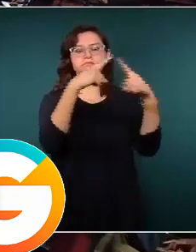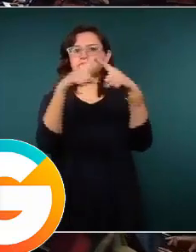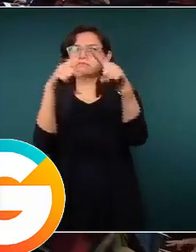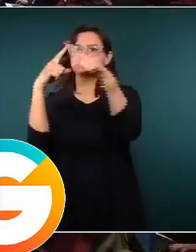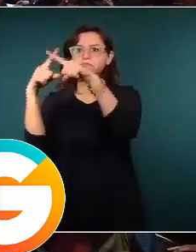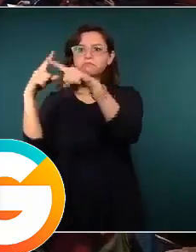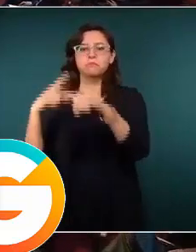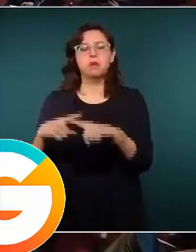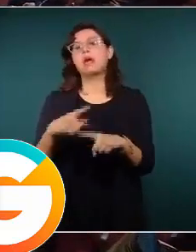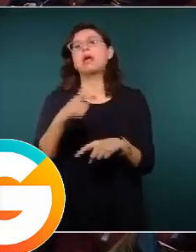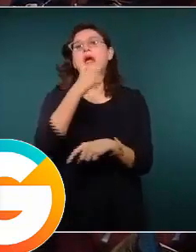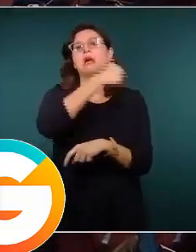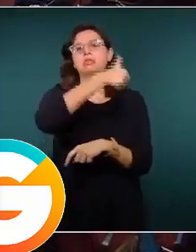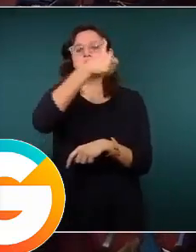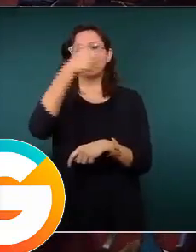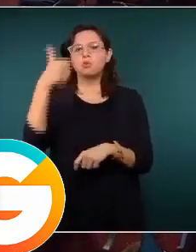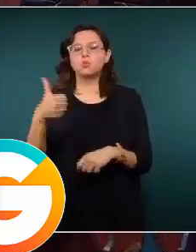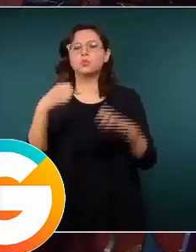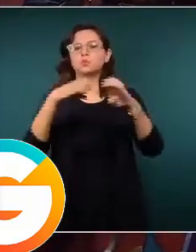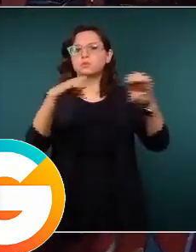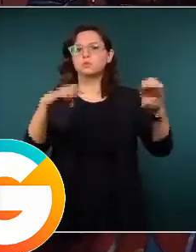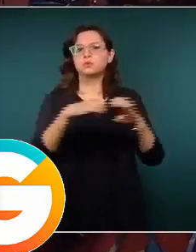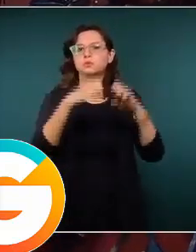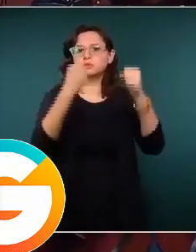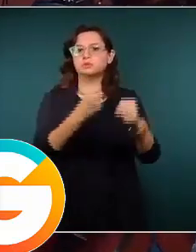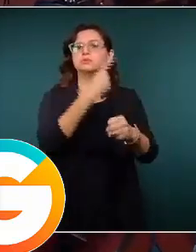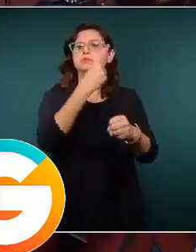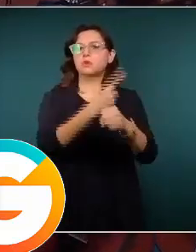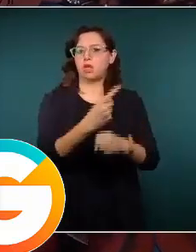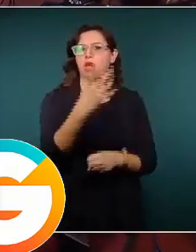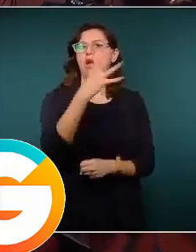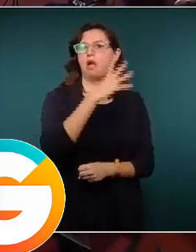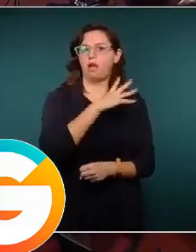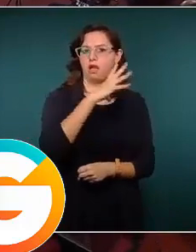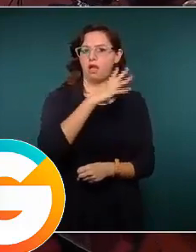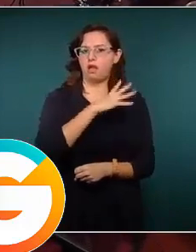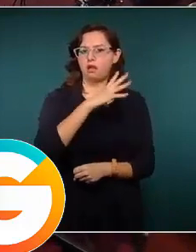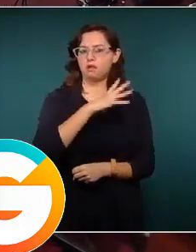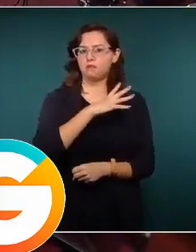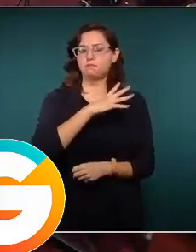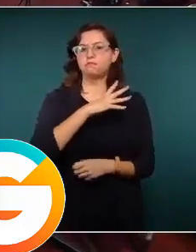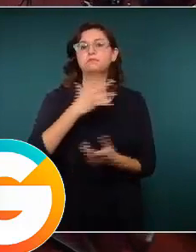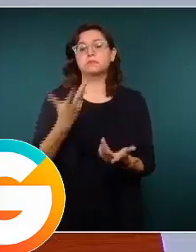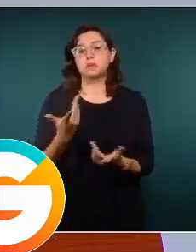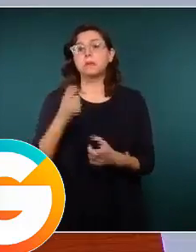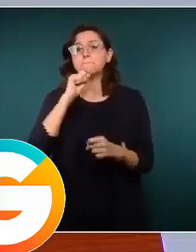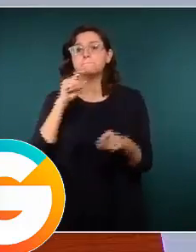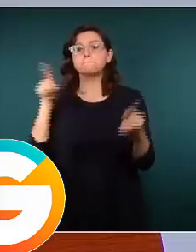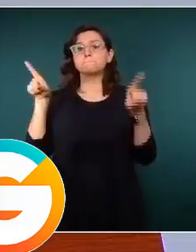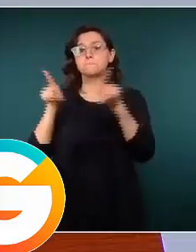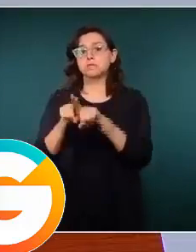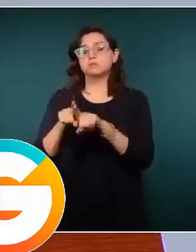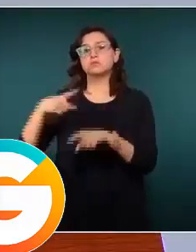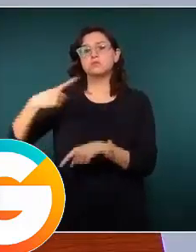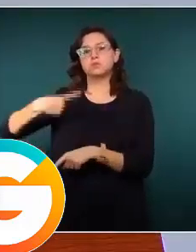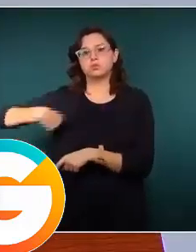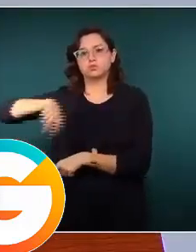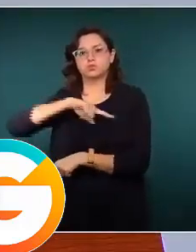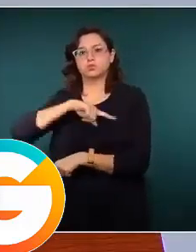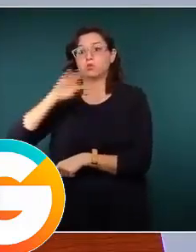de seguridad. Lo que hacemos a nivel nacional todos los días,